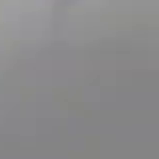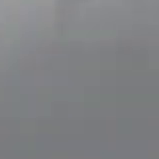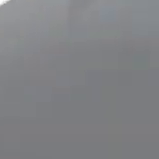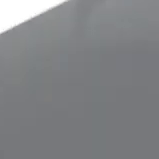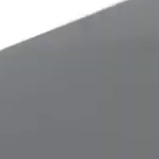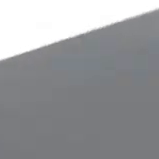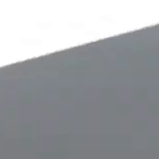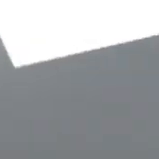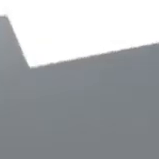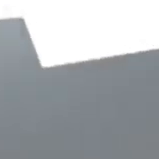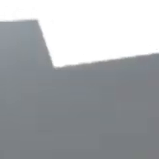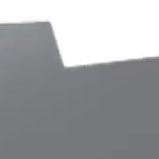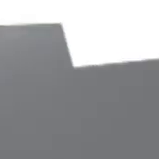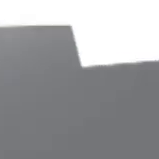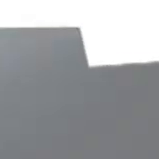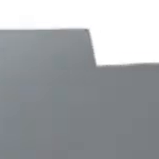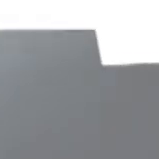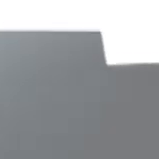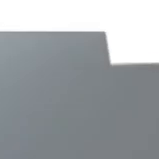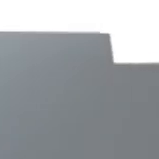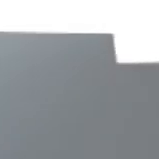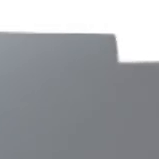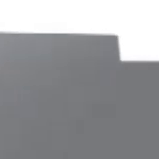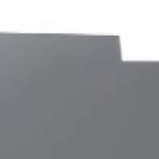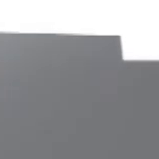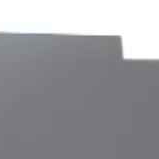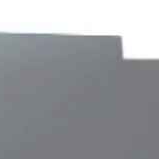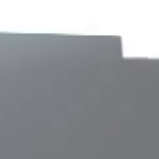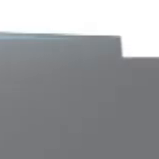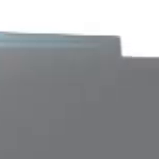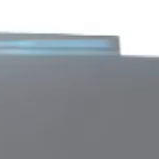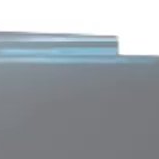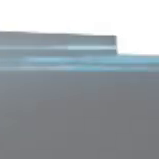Hoy es martes 5 de marzo y esta es la información.